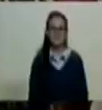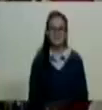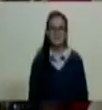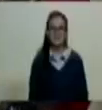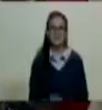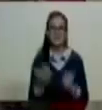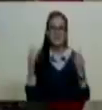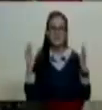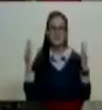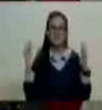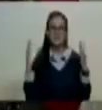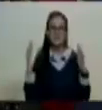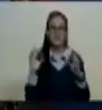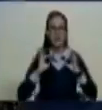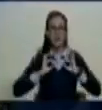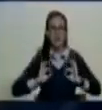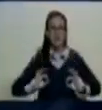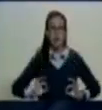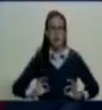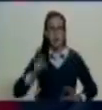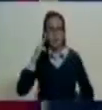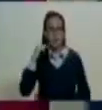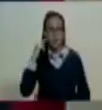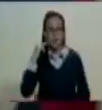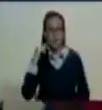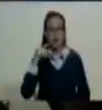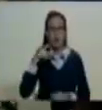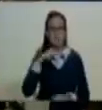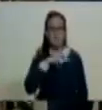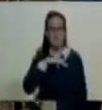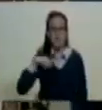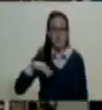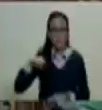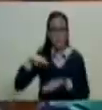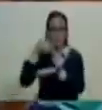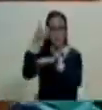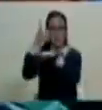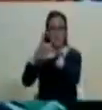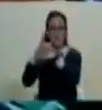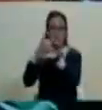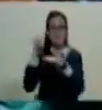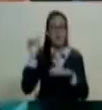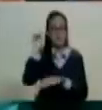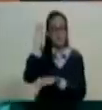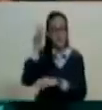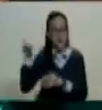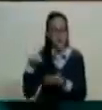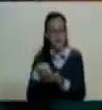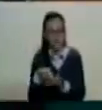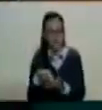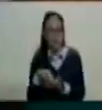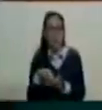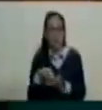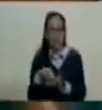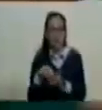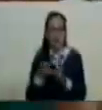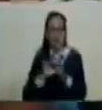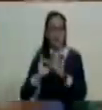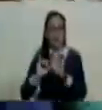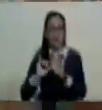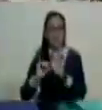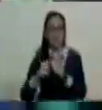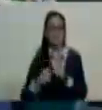Aristóbulo Isturiz Almeida repite entonces como miembro de una junta directiva de una Asamblea Nacional Constituyente. El segundo